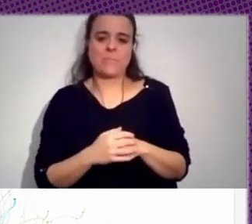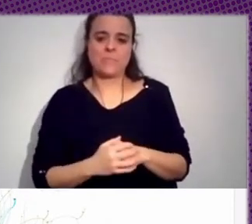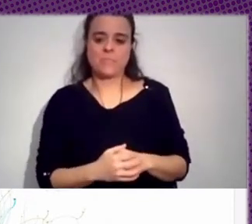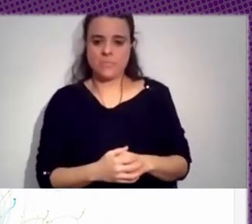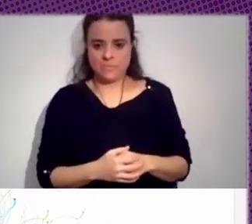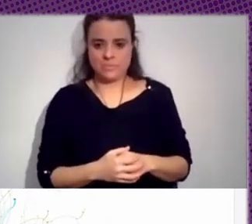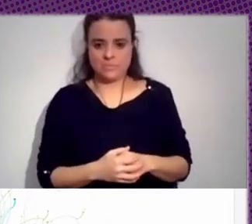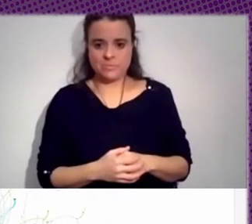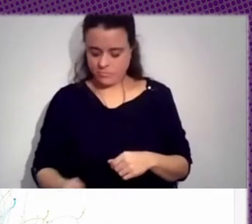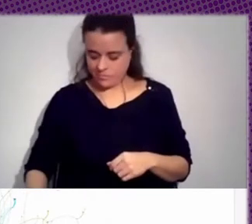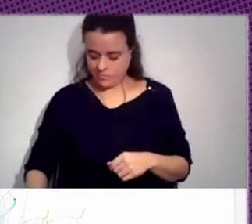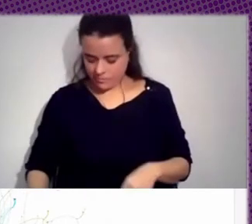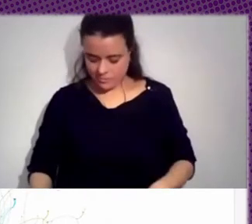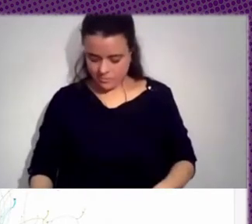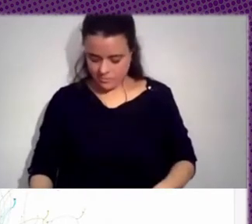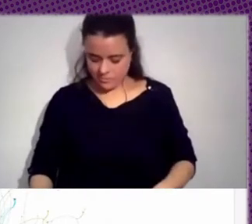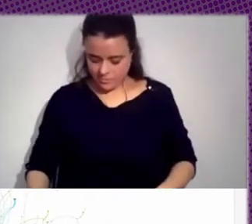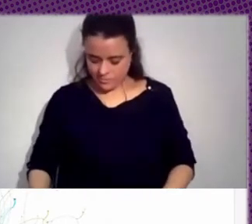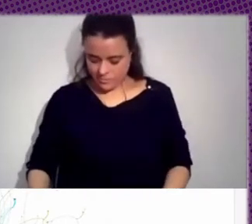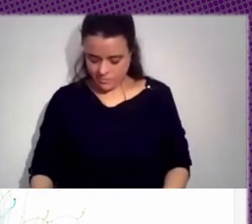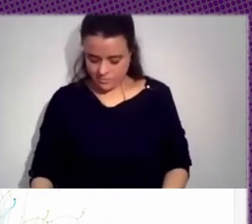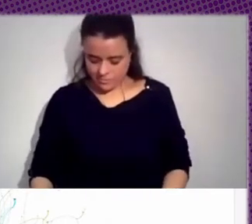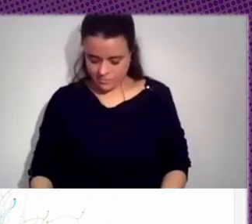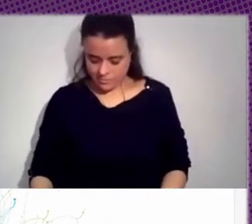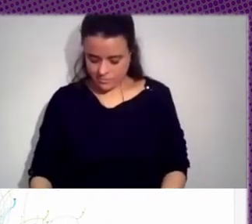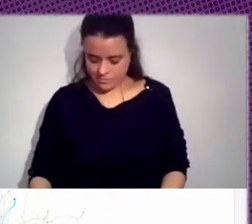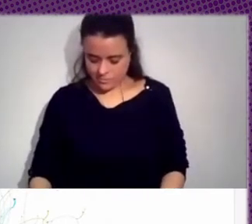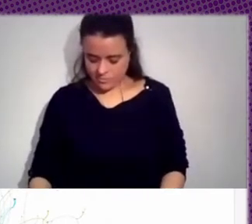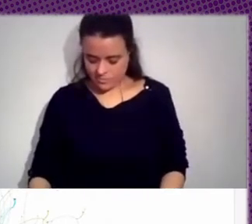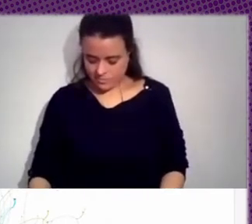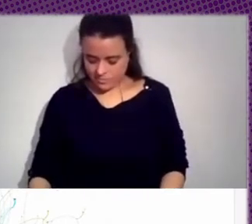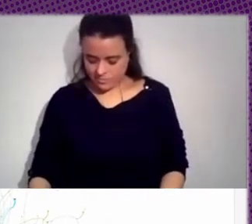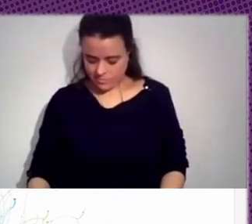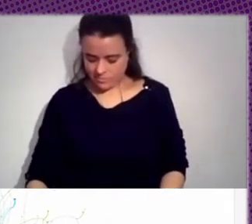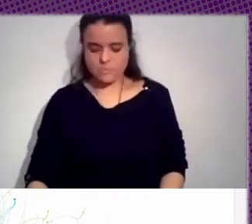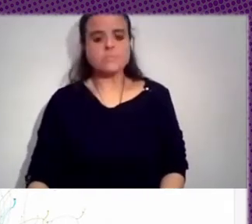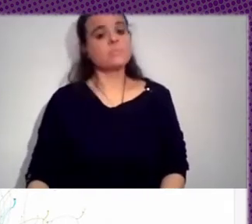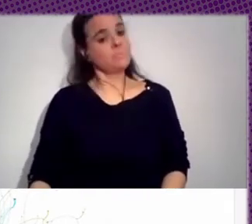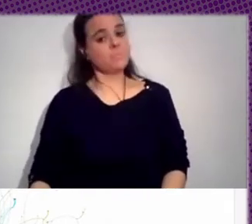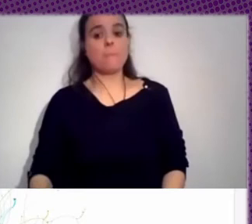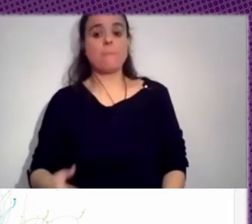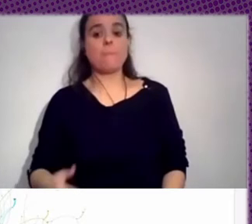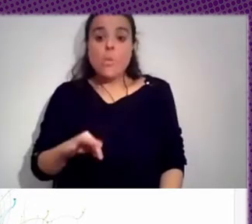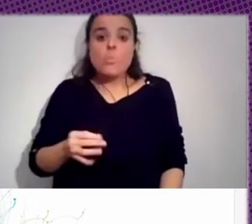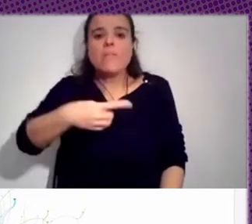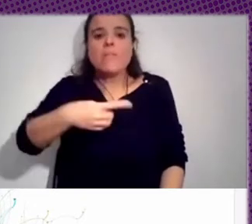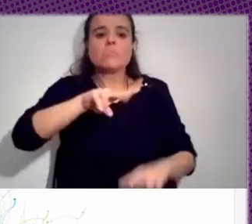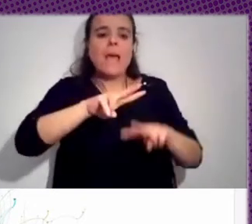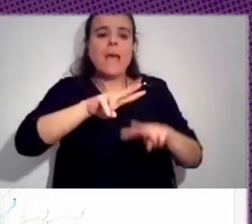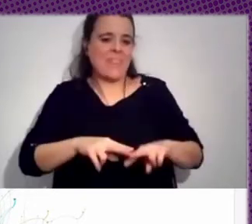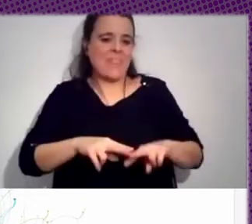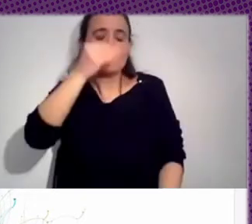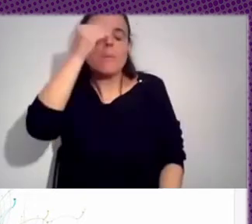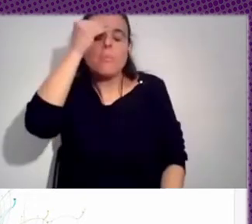Creo ahora quizá quienes estéis analizando más podáis confirmar que se está reduciendo un poquito, o que cada vez hay